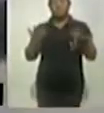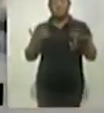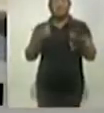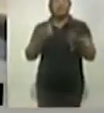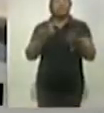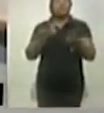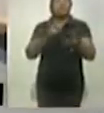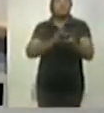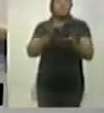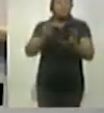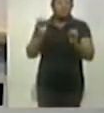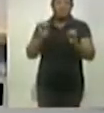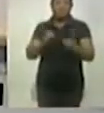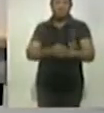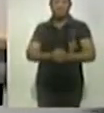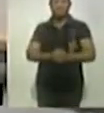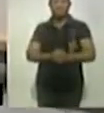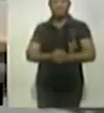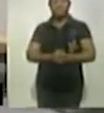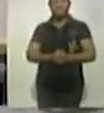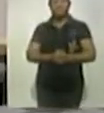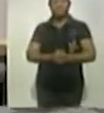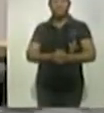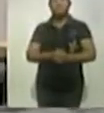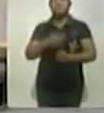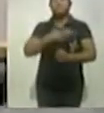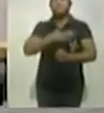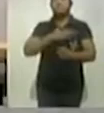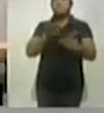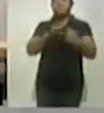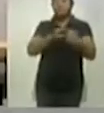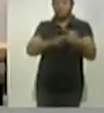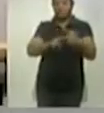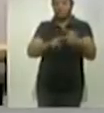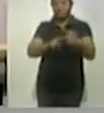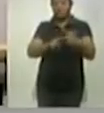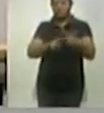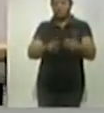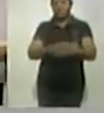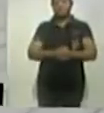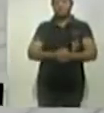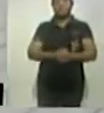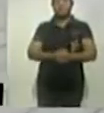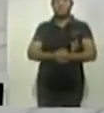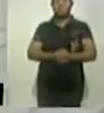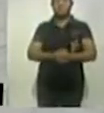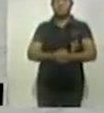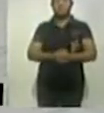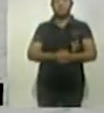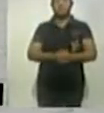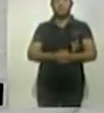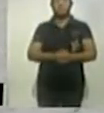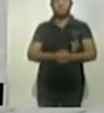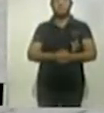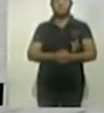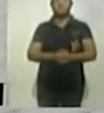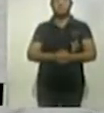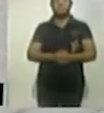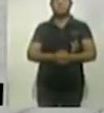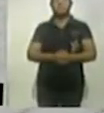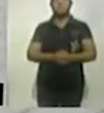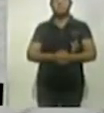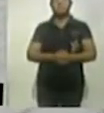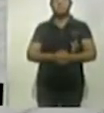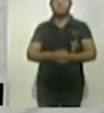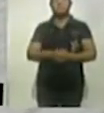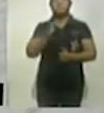Nosotros tenemos el protocolo de inicio, en el cual consiste, nosotros recibimos la